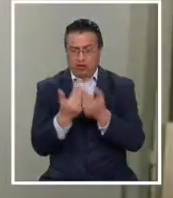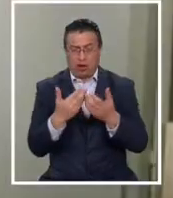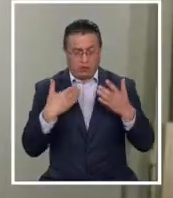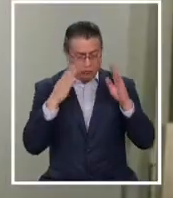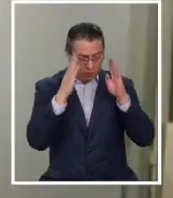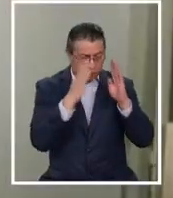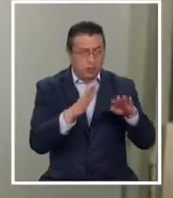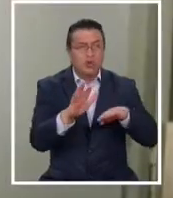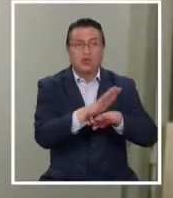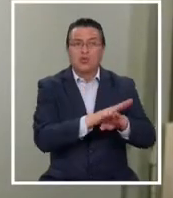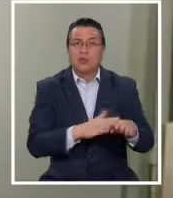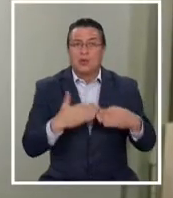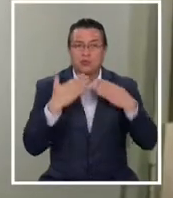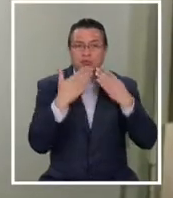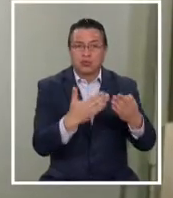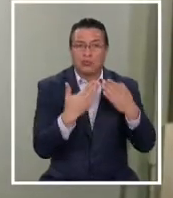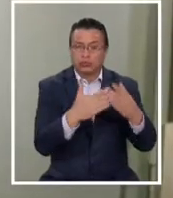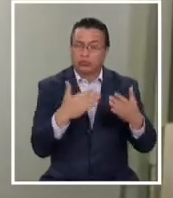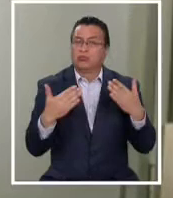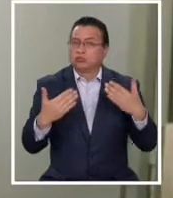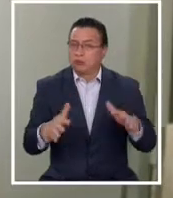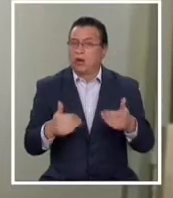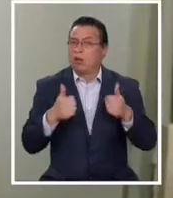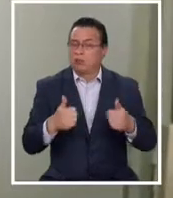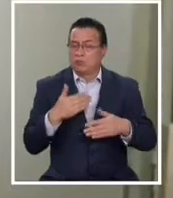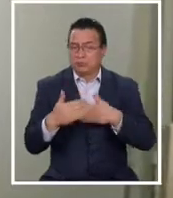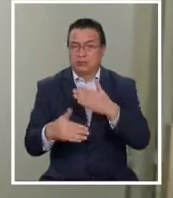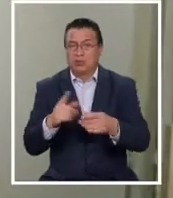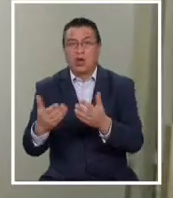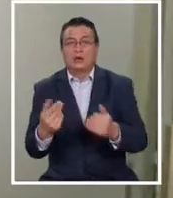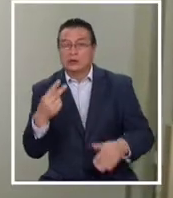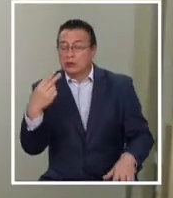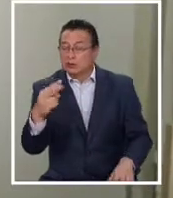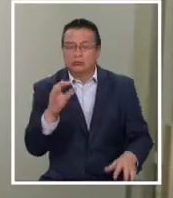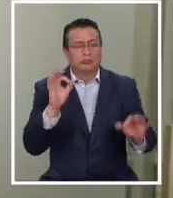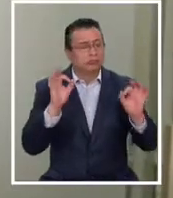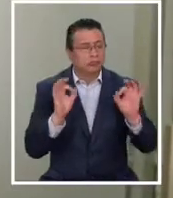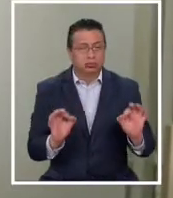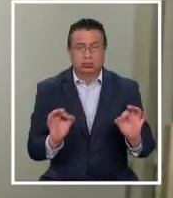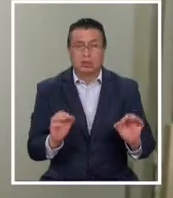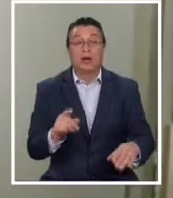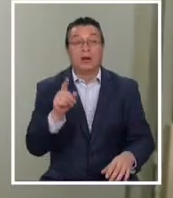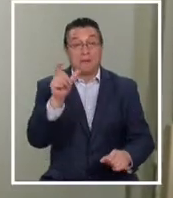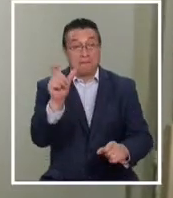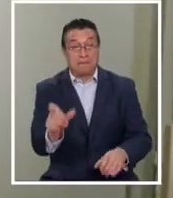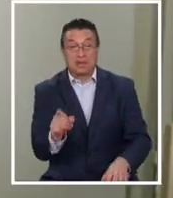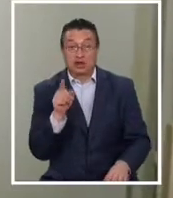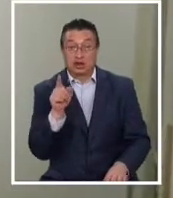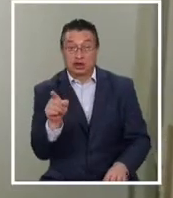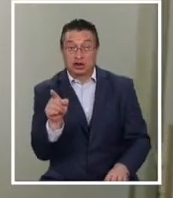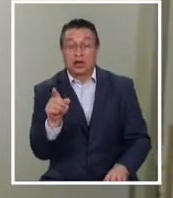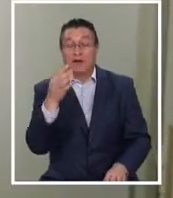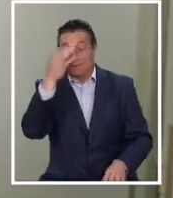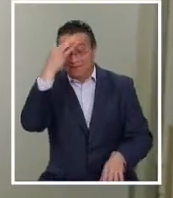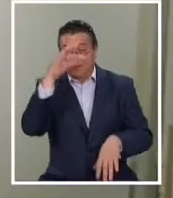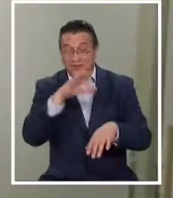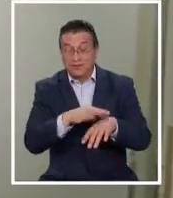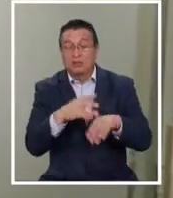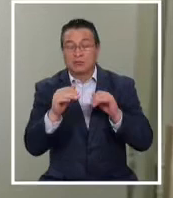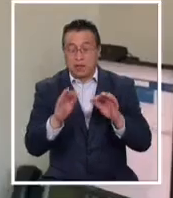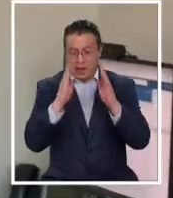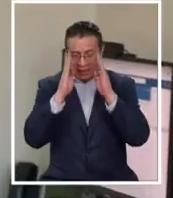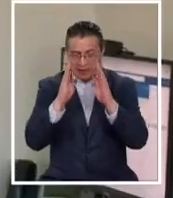nosotros podemos brindarle según su cuadro clínico y según su requerimiento. El paciente ha recibido una atención